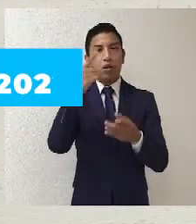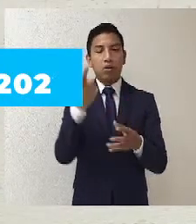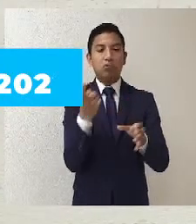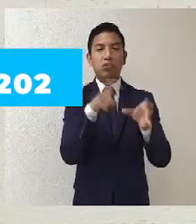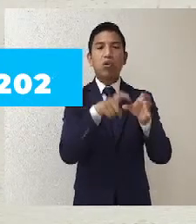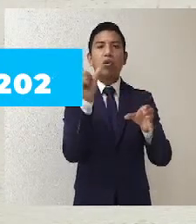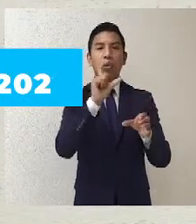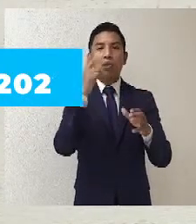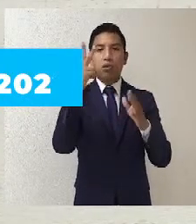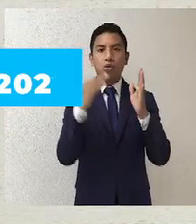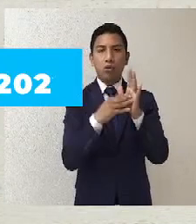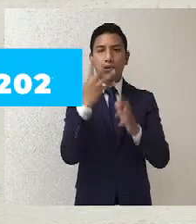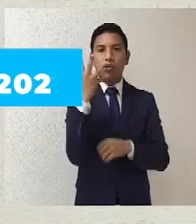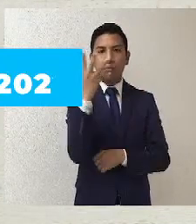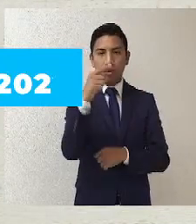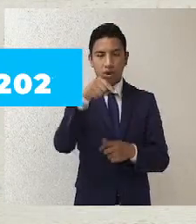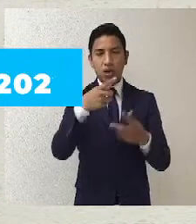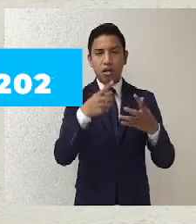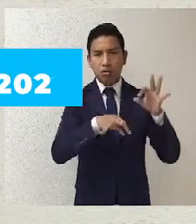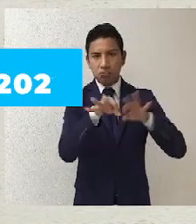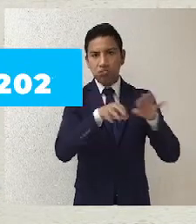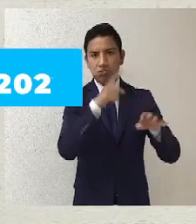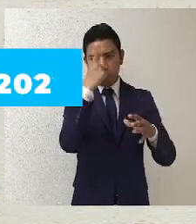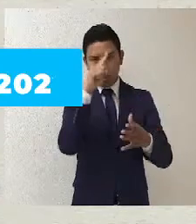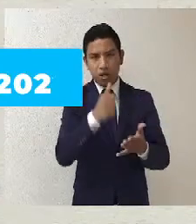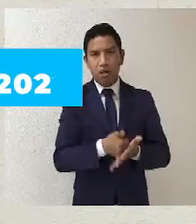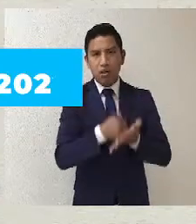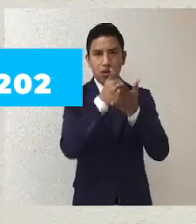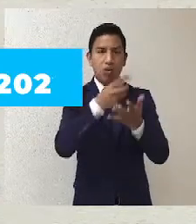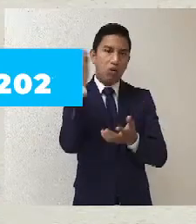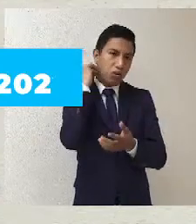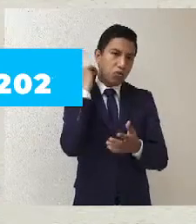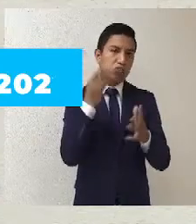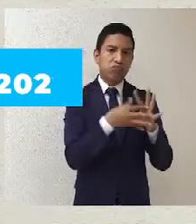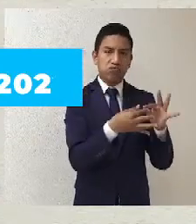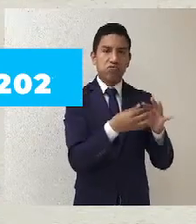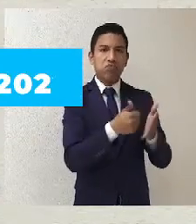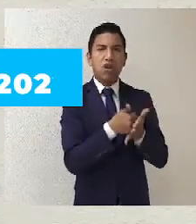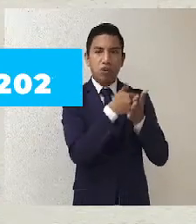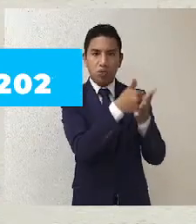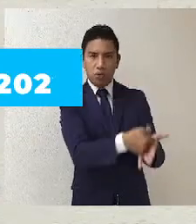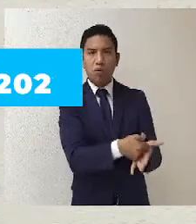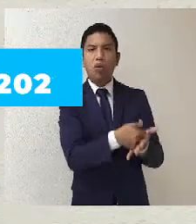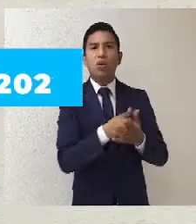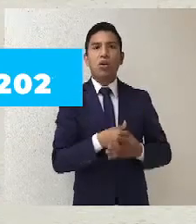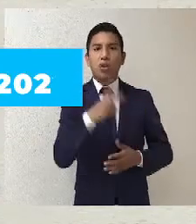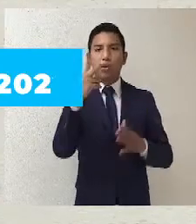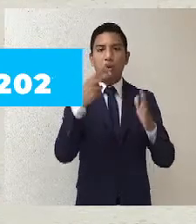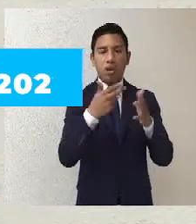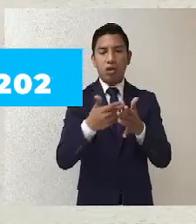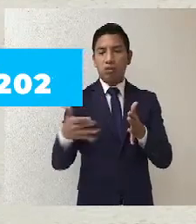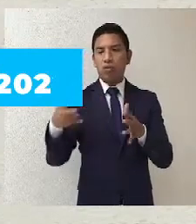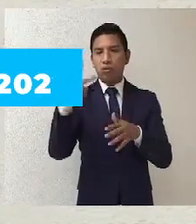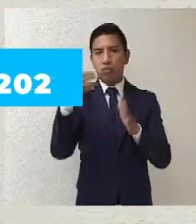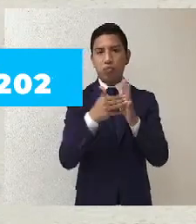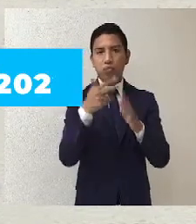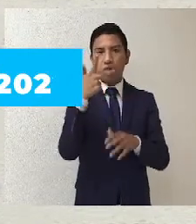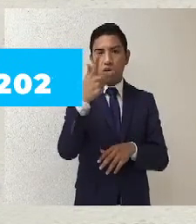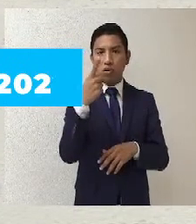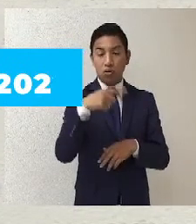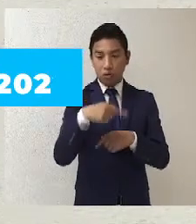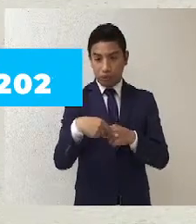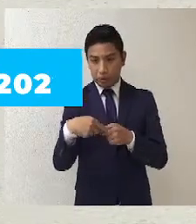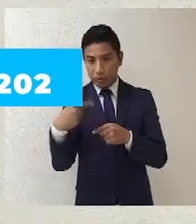Estado de Puebla en 2004, donde se desempeñó como auxiliar jurídico hasta el año 2008. Posteriormente, en ese mismo año,